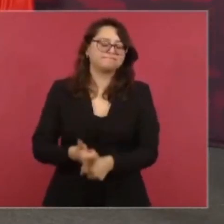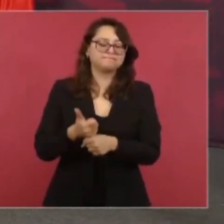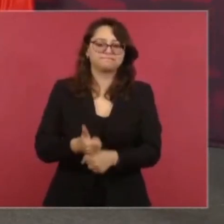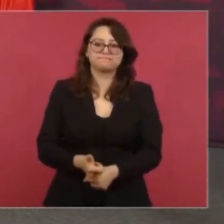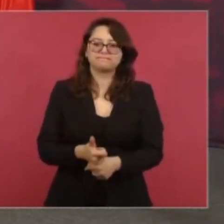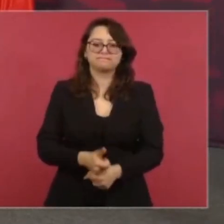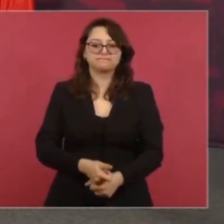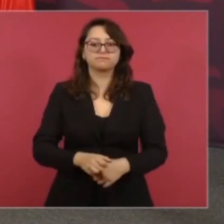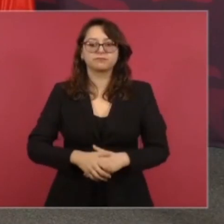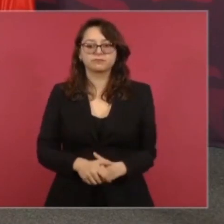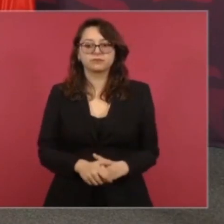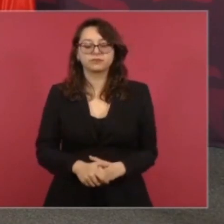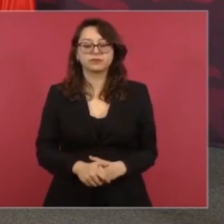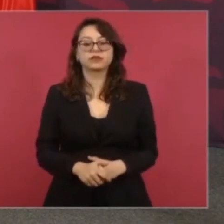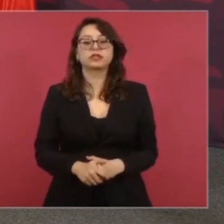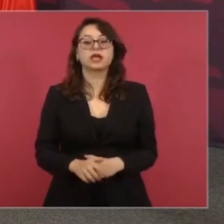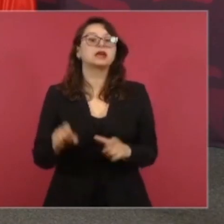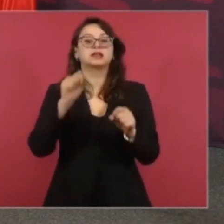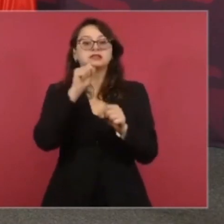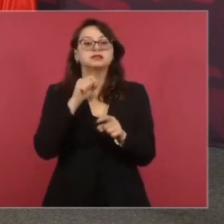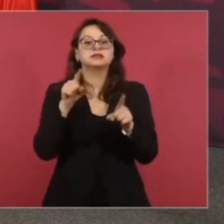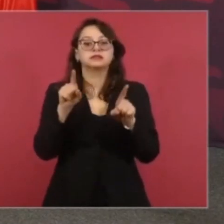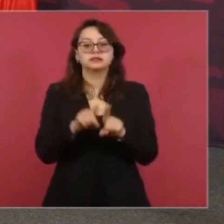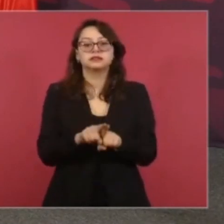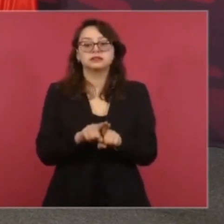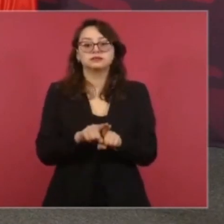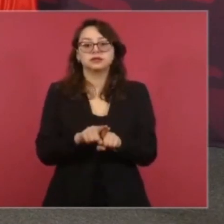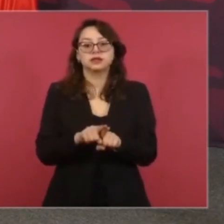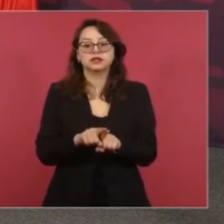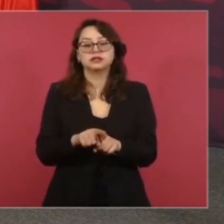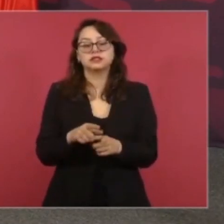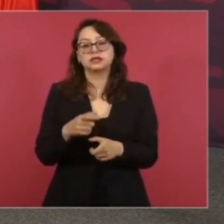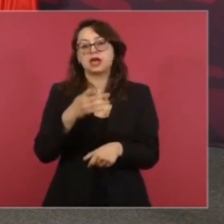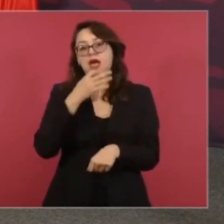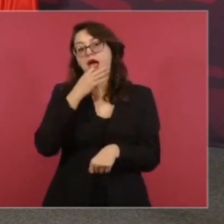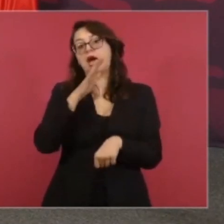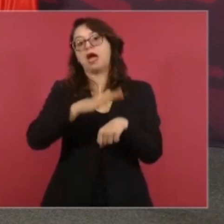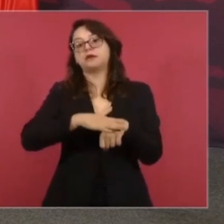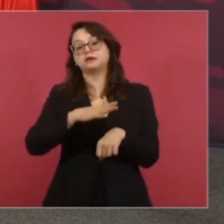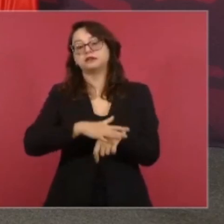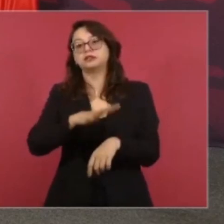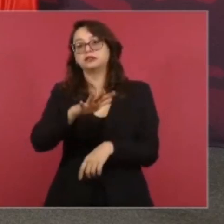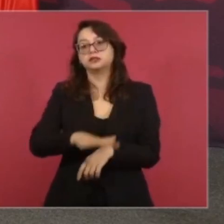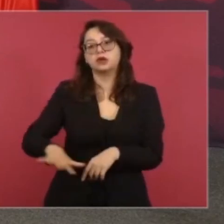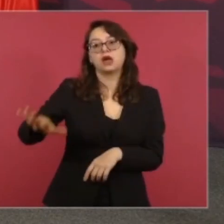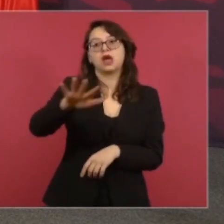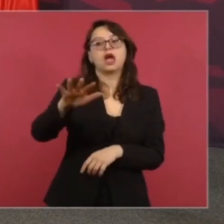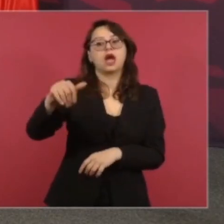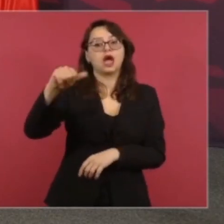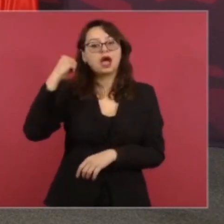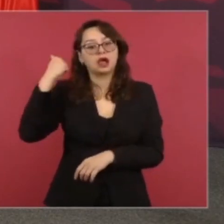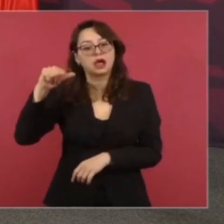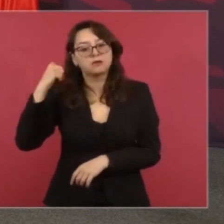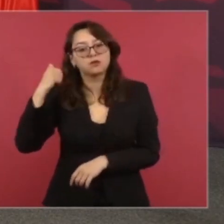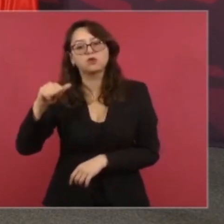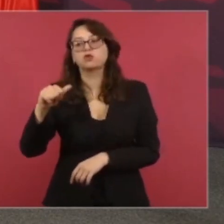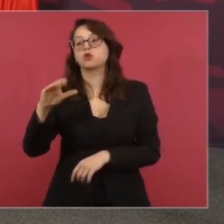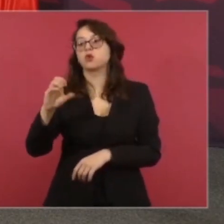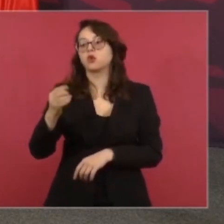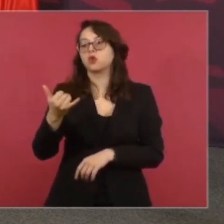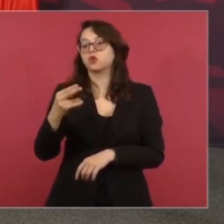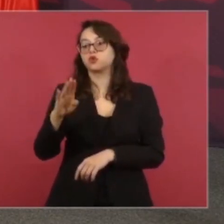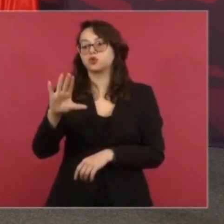Quiero aprovechar para decirle a la gente de Acapulco, de Coyuca, que